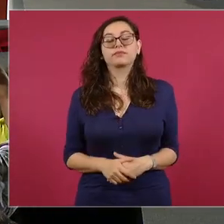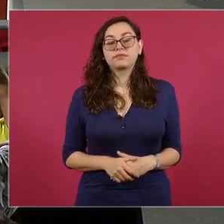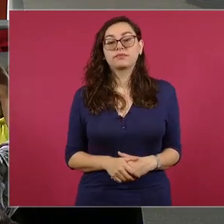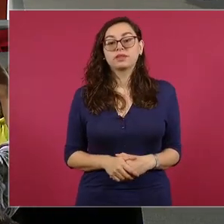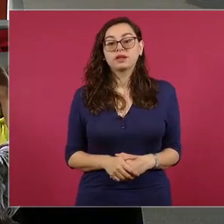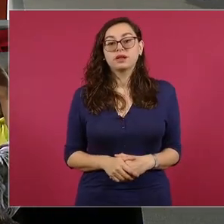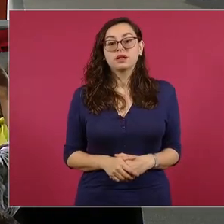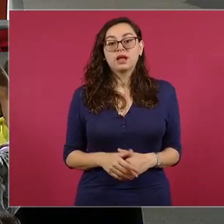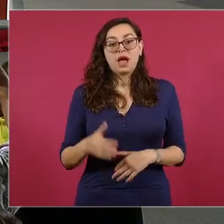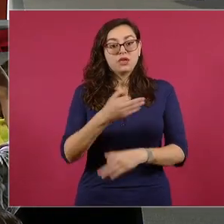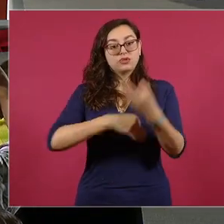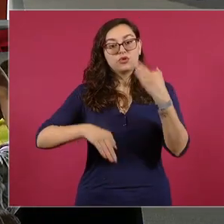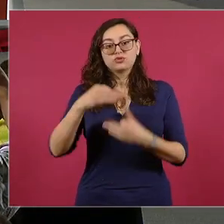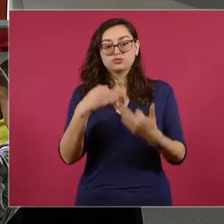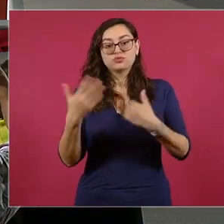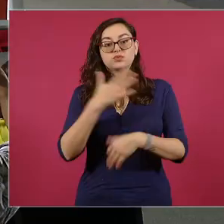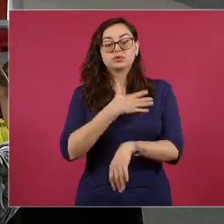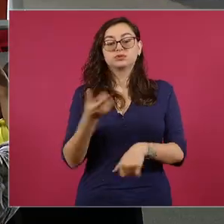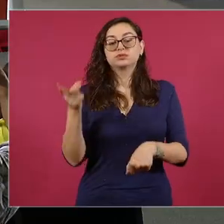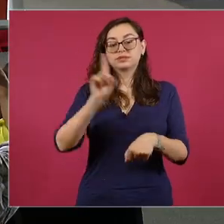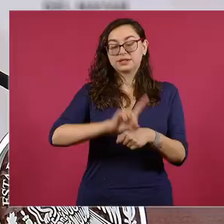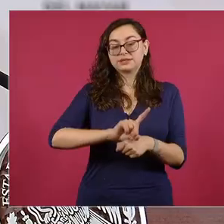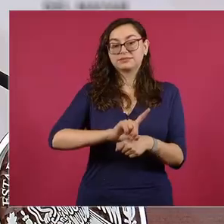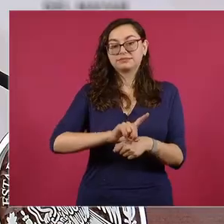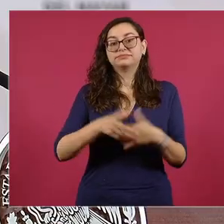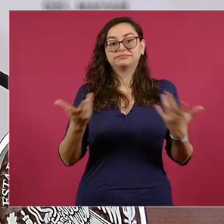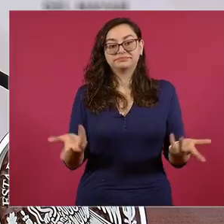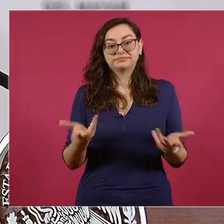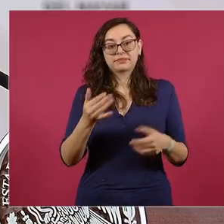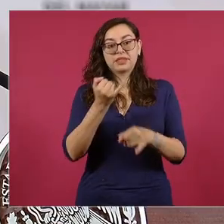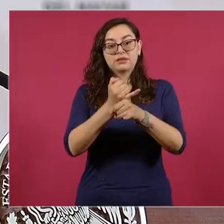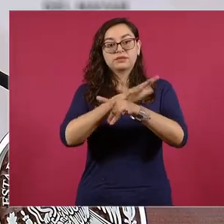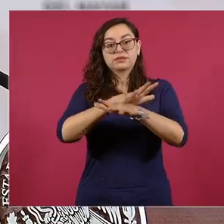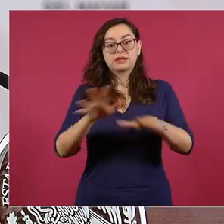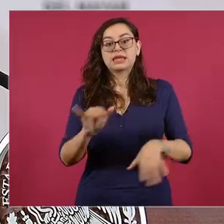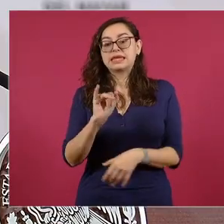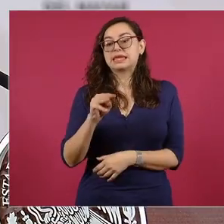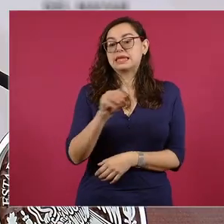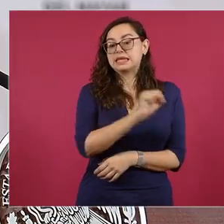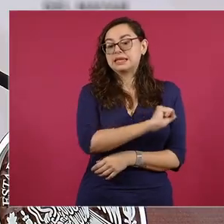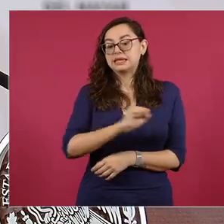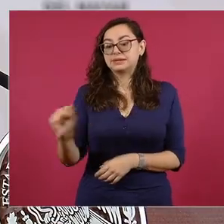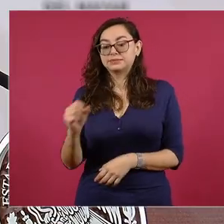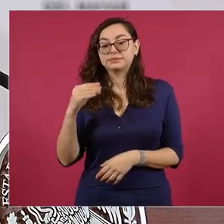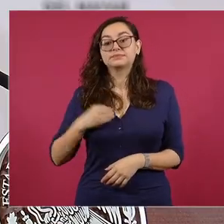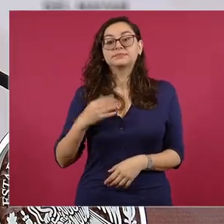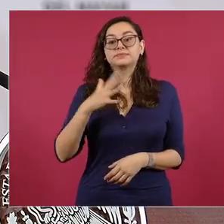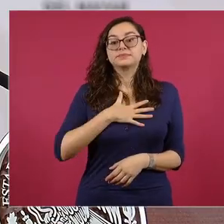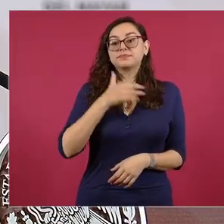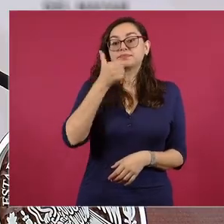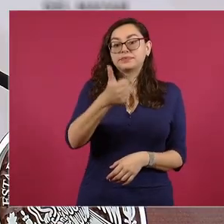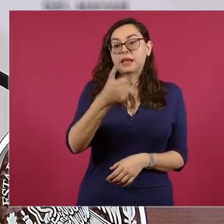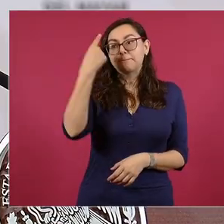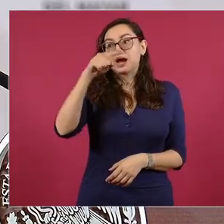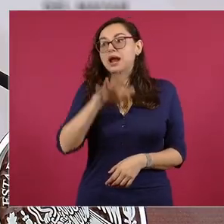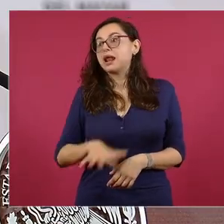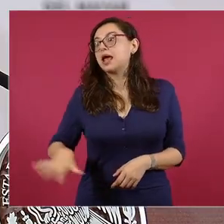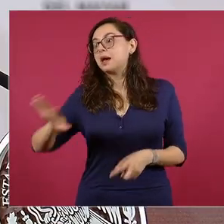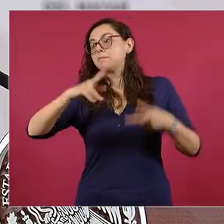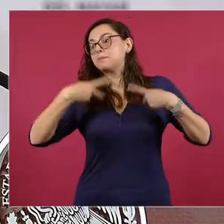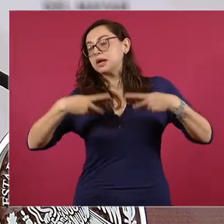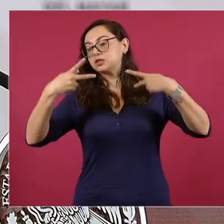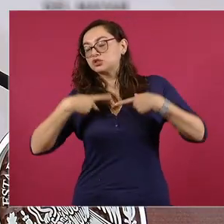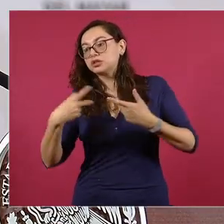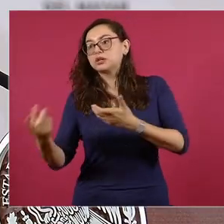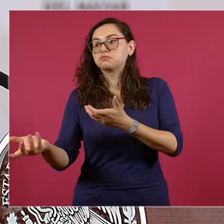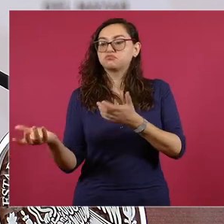sobre IMSS-Bienestar, la institución pública de atención médica para personas sin seguridad social, gratuita,